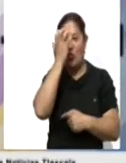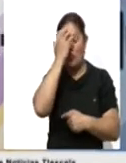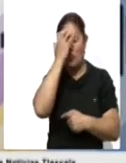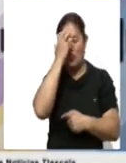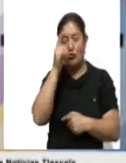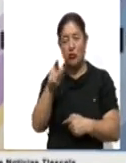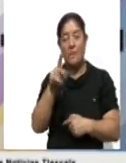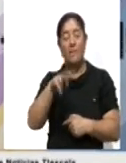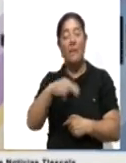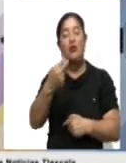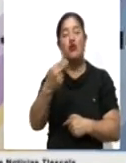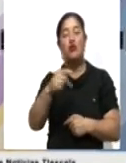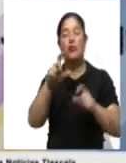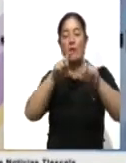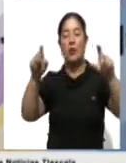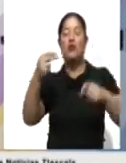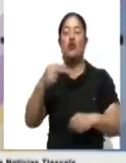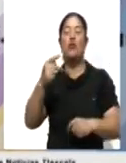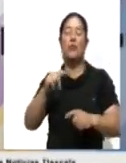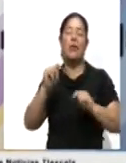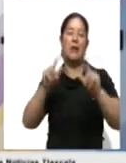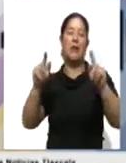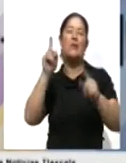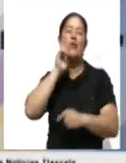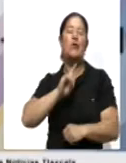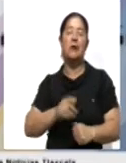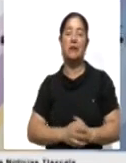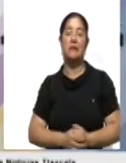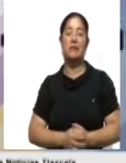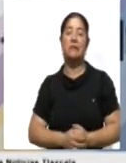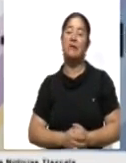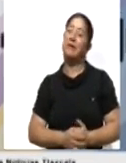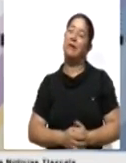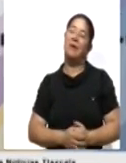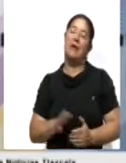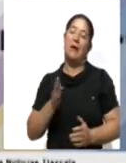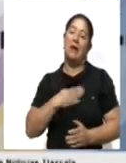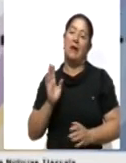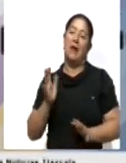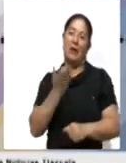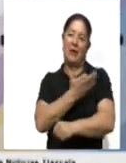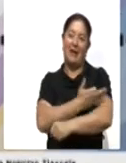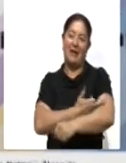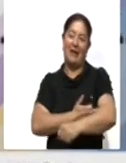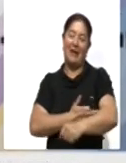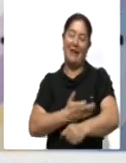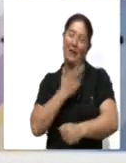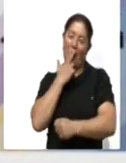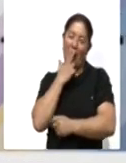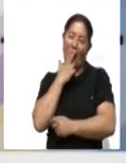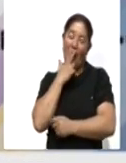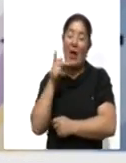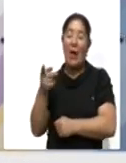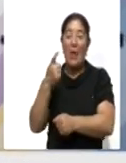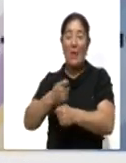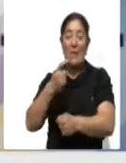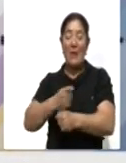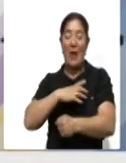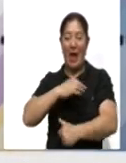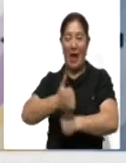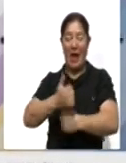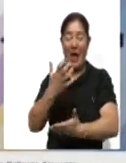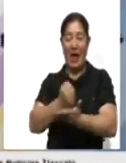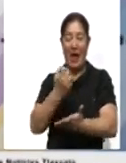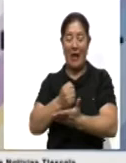rivales de las Tlaxcala. Luis Carlos Lemus Platale, eso también ayudó, ganó su primer encuentro ante Mario